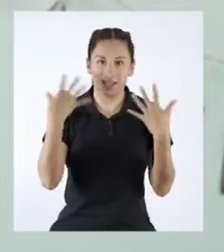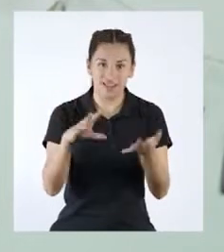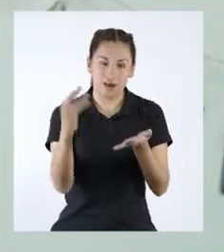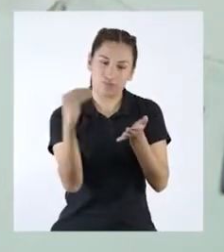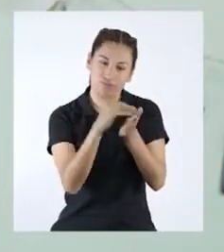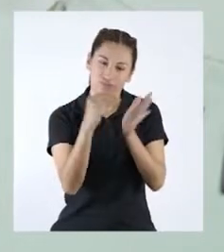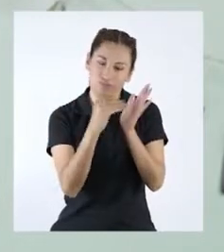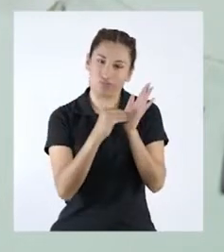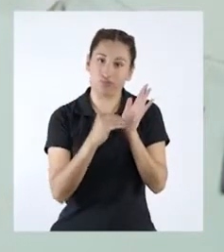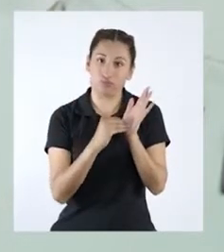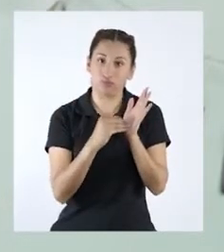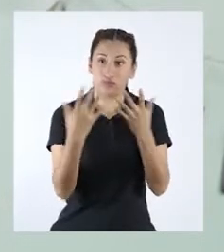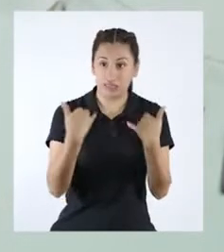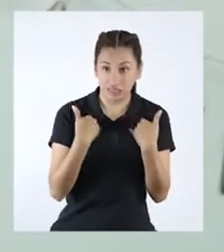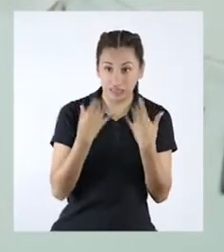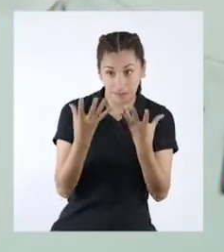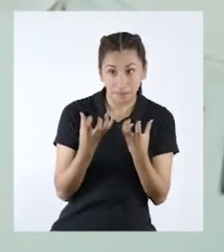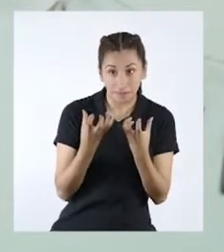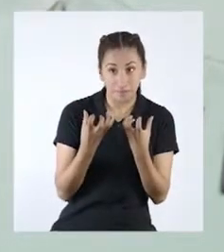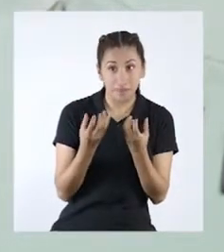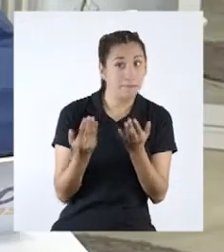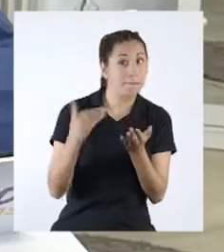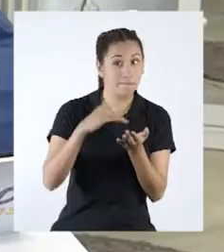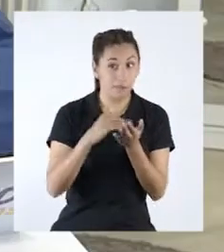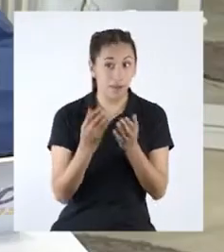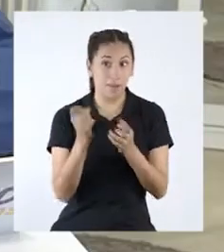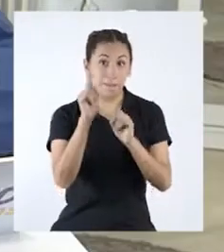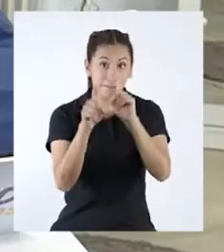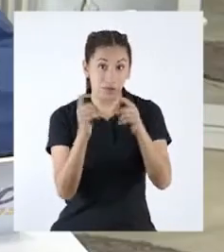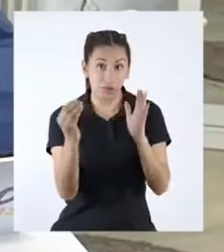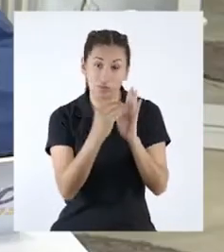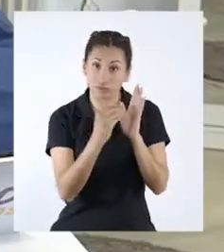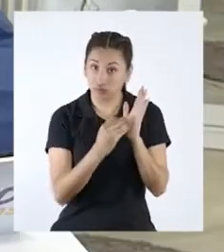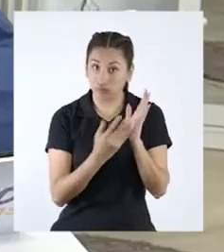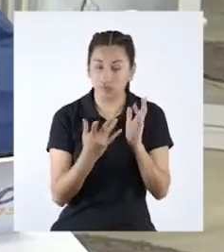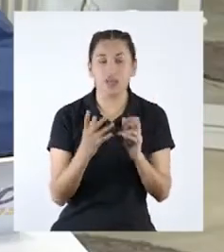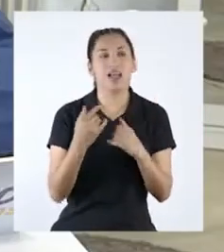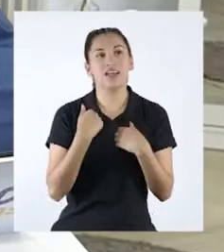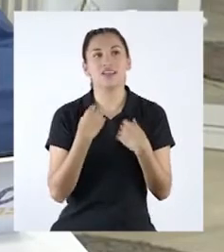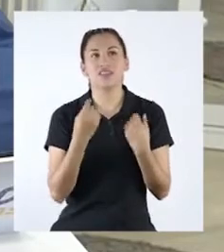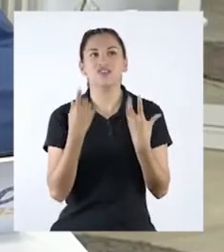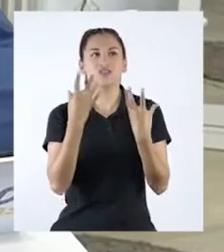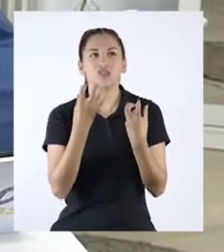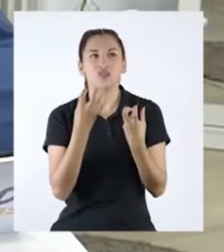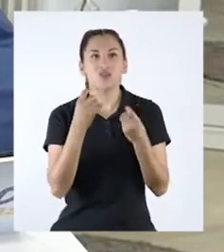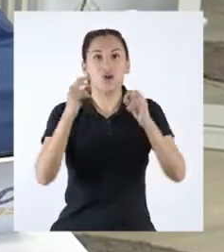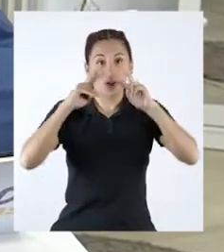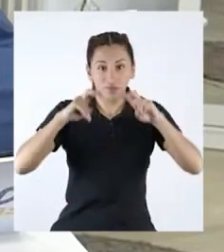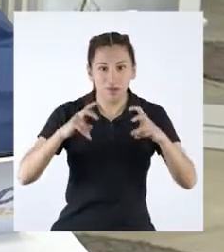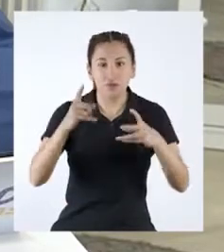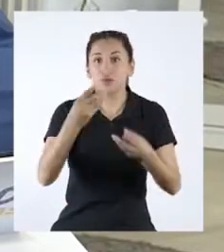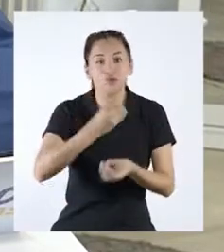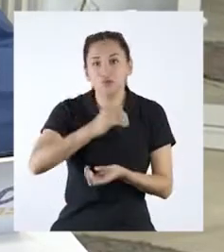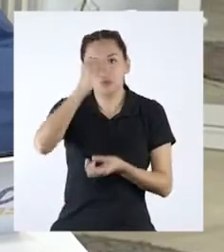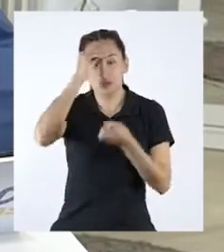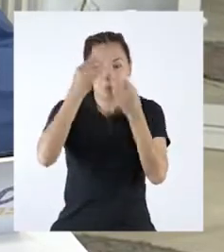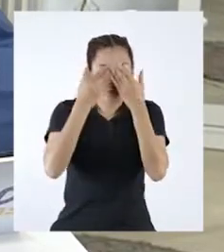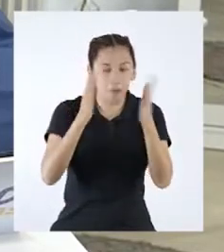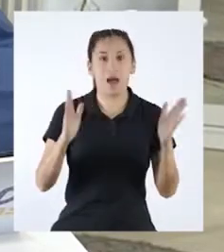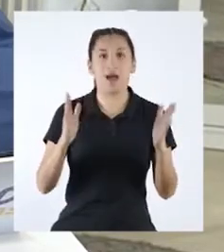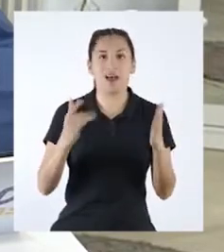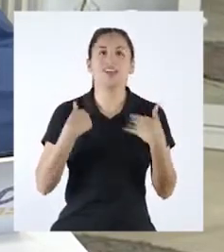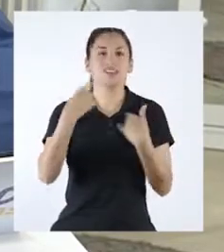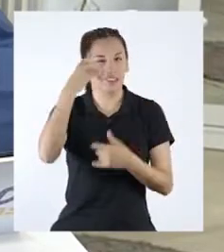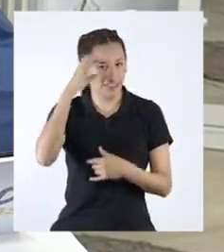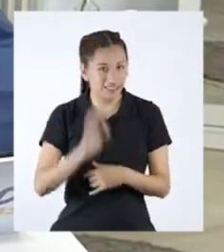anotadas. ¿Hay más? Lo genial de una investigación es que nunca sabes lo que encontrarás.